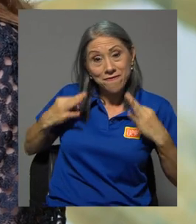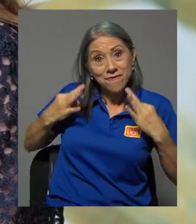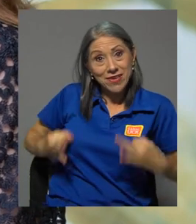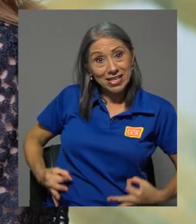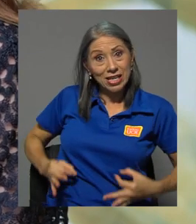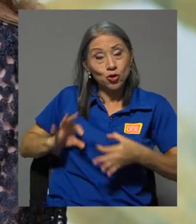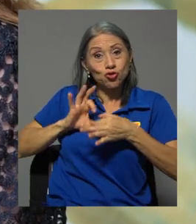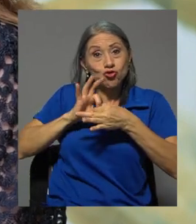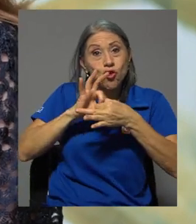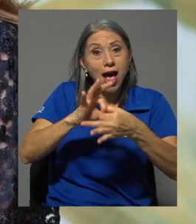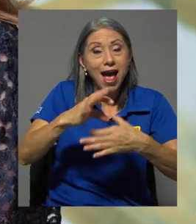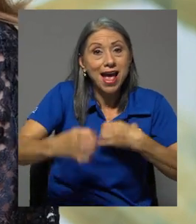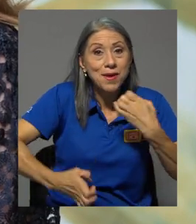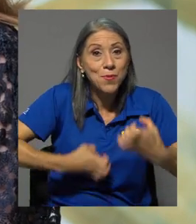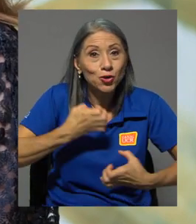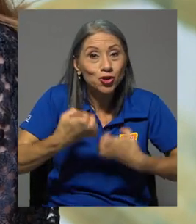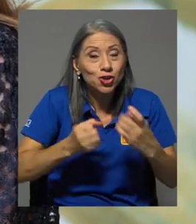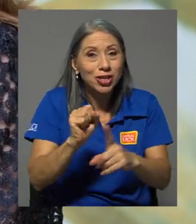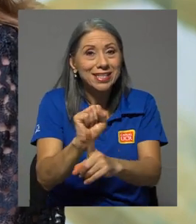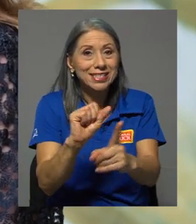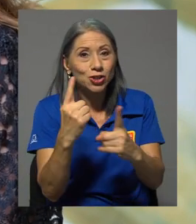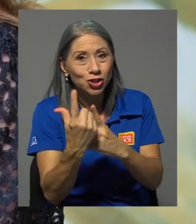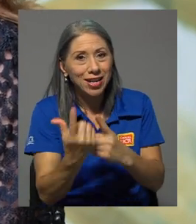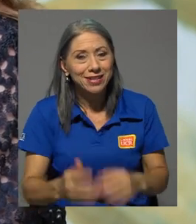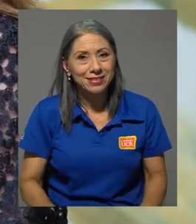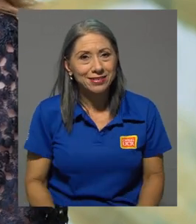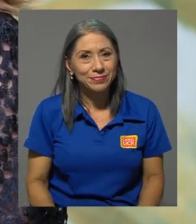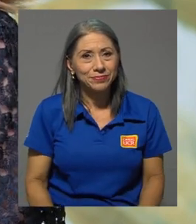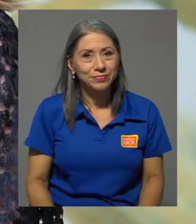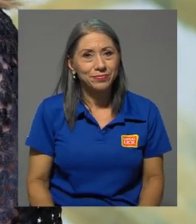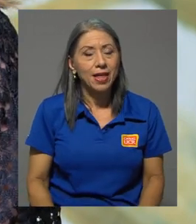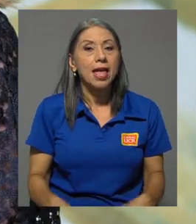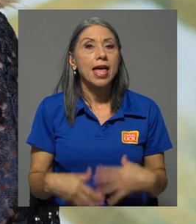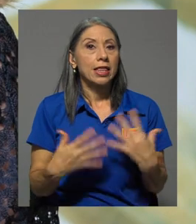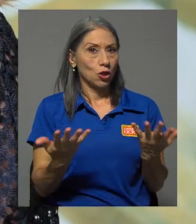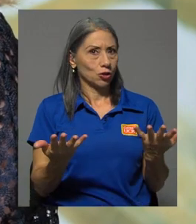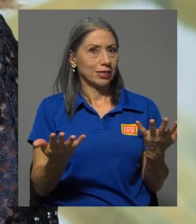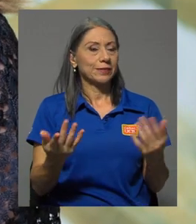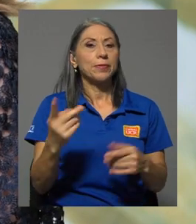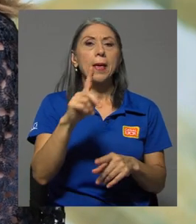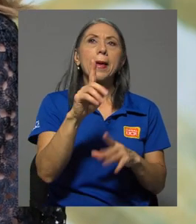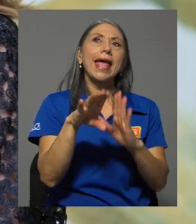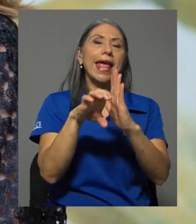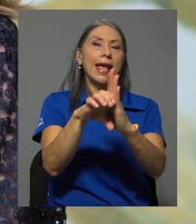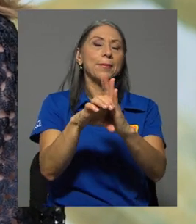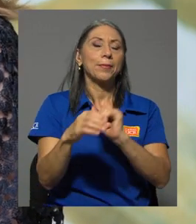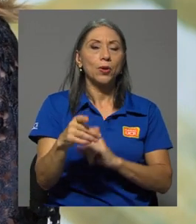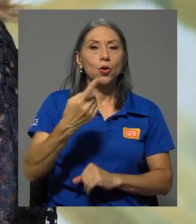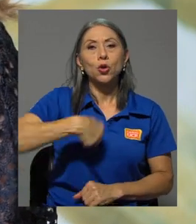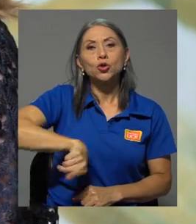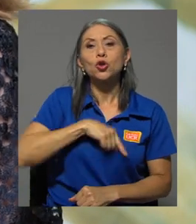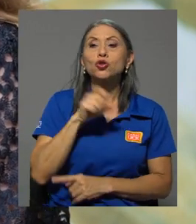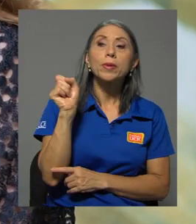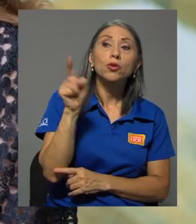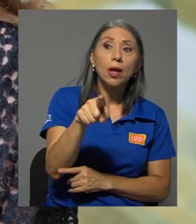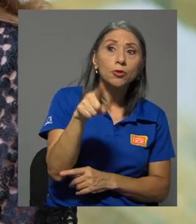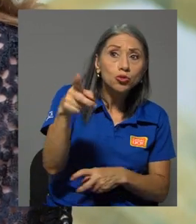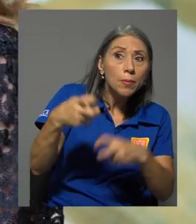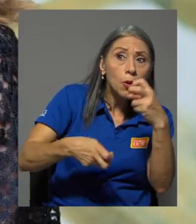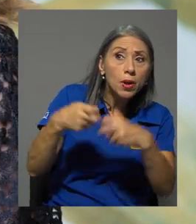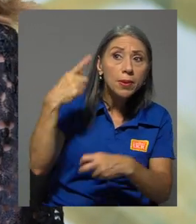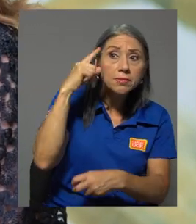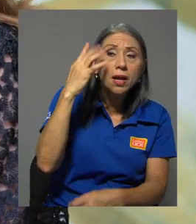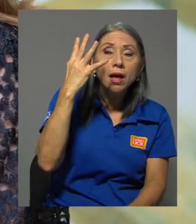emocionales también y a problemas sociales. Entonces, preguntamos, por ejemplo, por problemas de sueño,